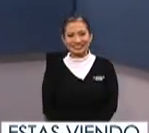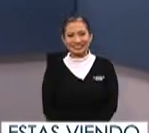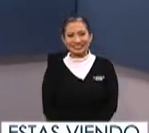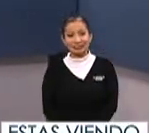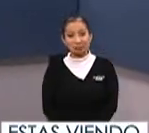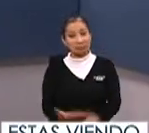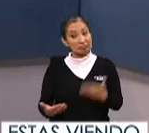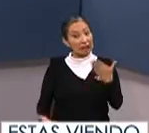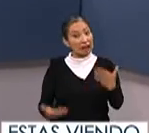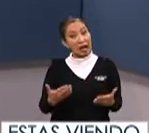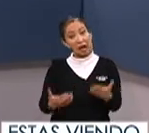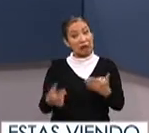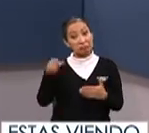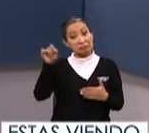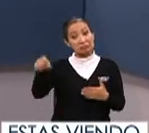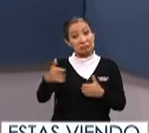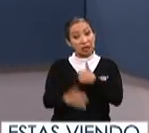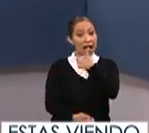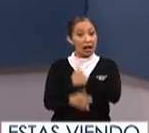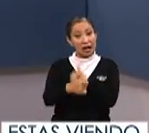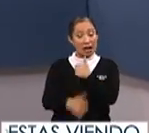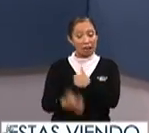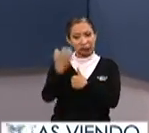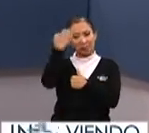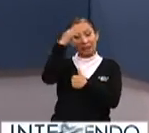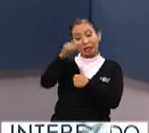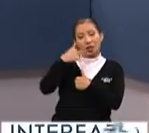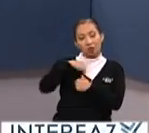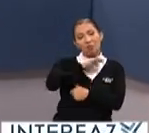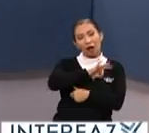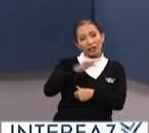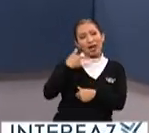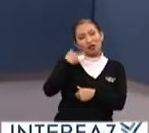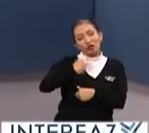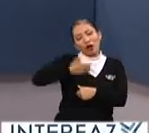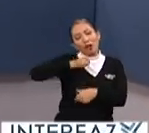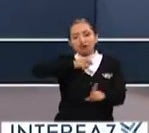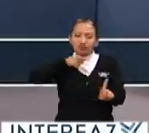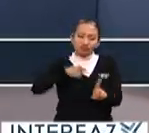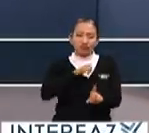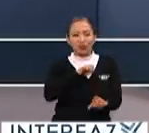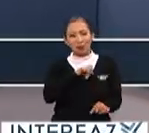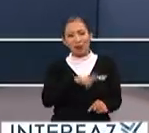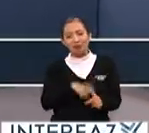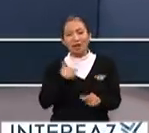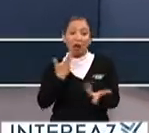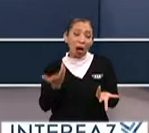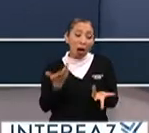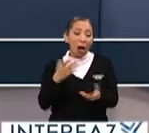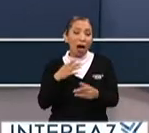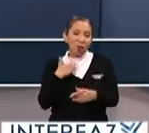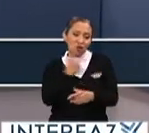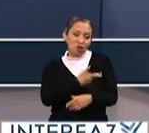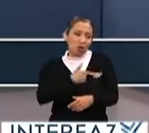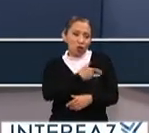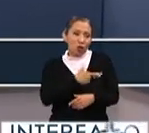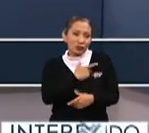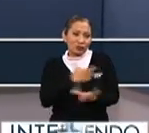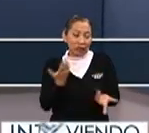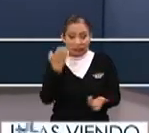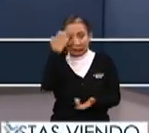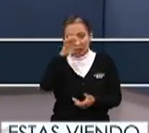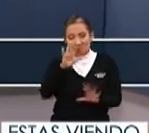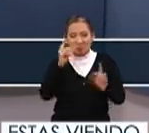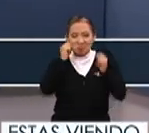pues a veces aunque las mismas carreras no sean extrañas uno puede hacer sus especializaciones en lo que a uno le guste tan